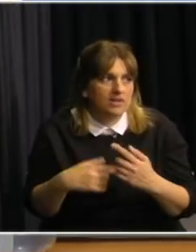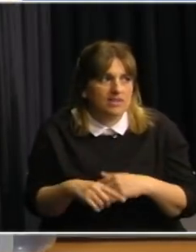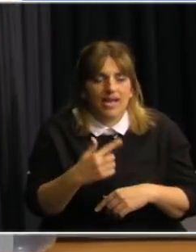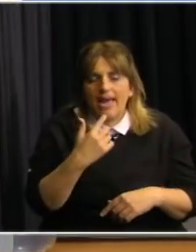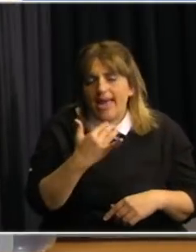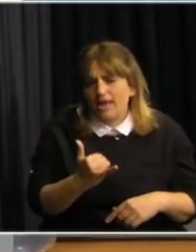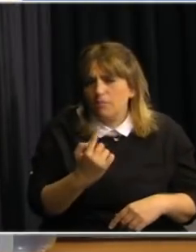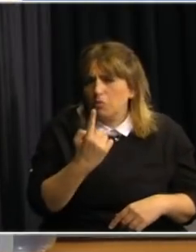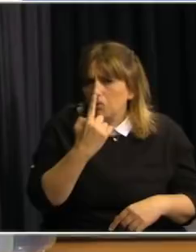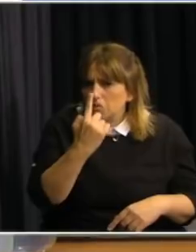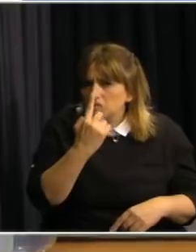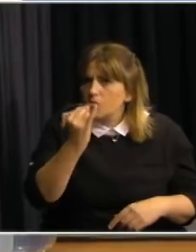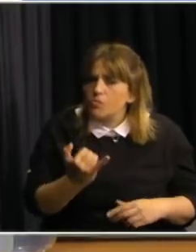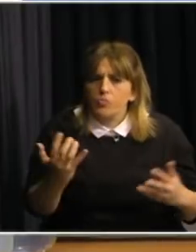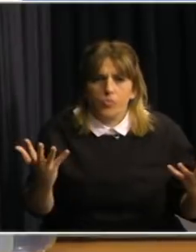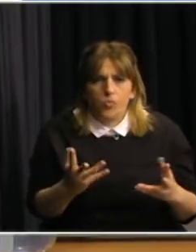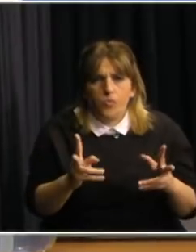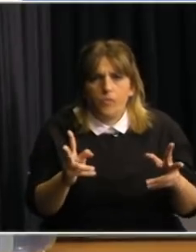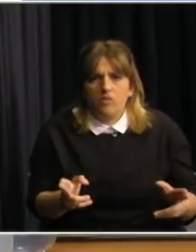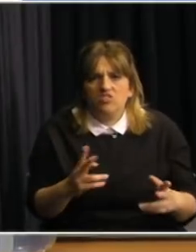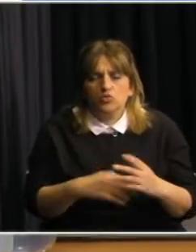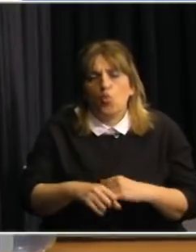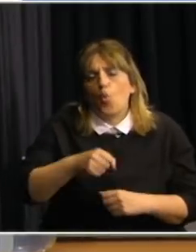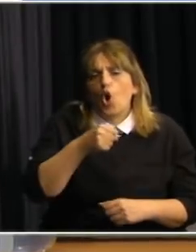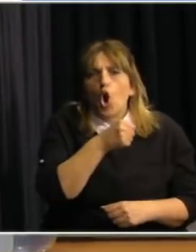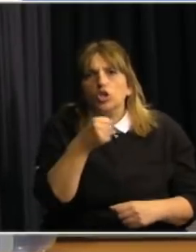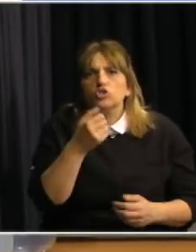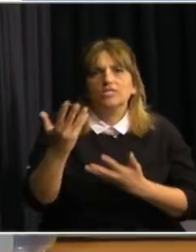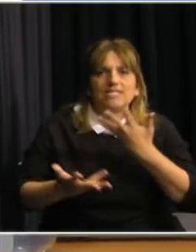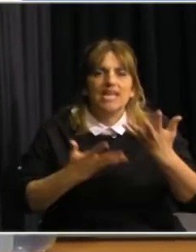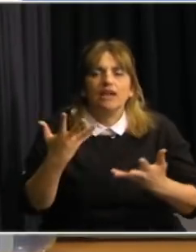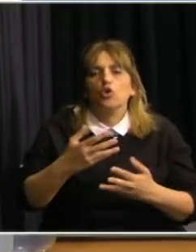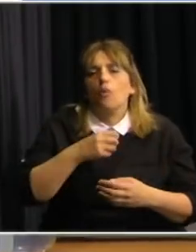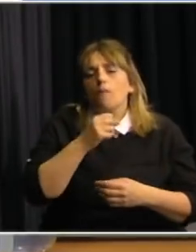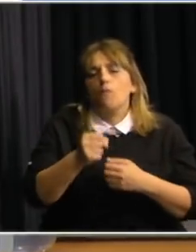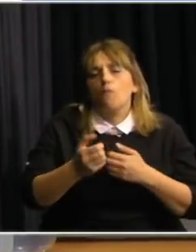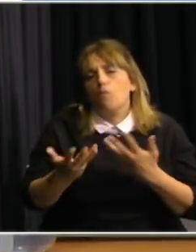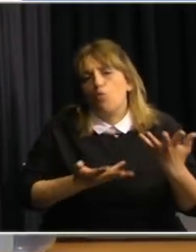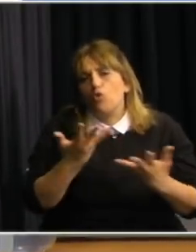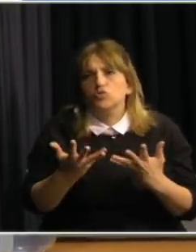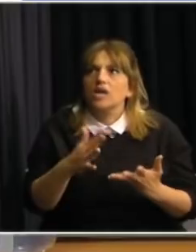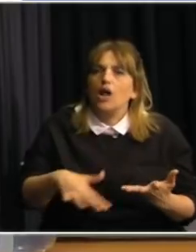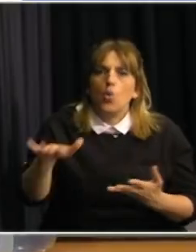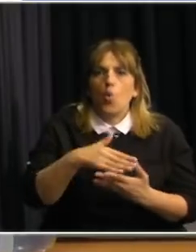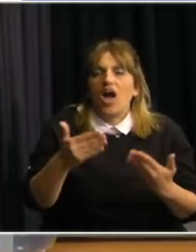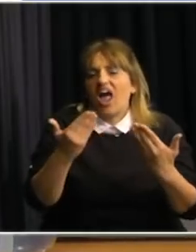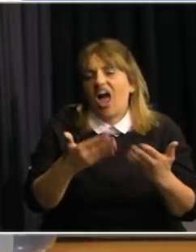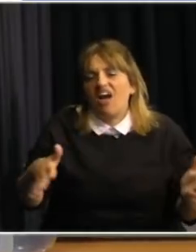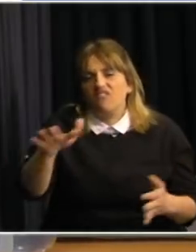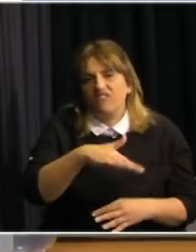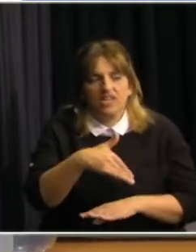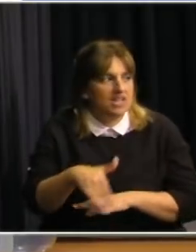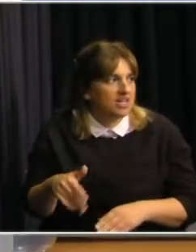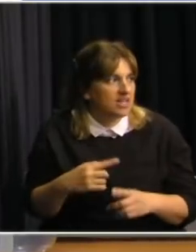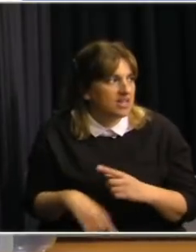a me parece muy interesante sobre todo para esta época es de los conciertos al aire libre en espacios abiertos y dan allí una serie